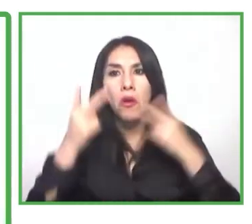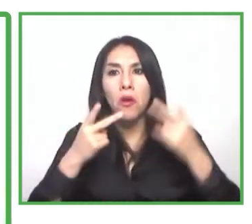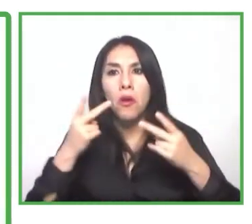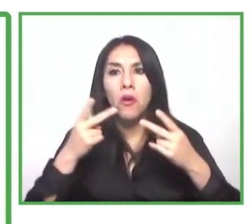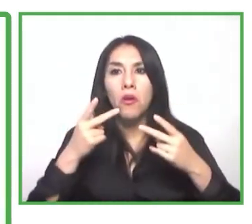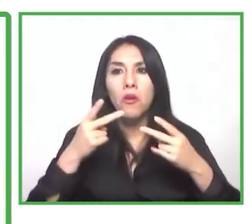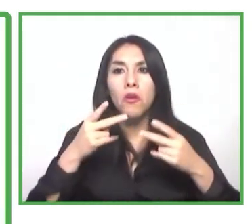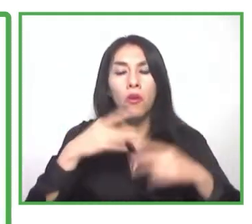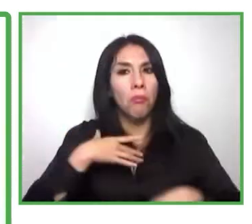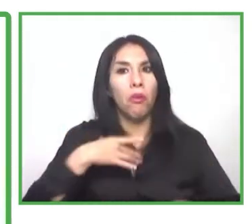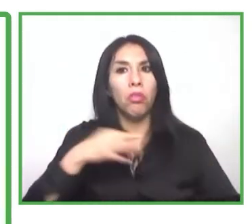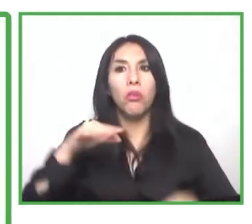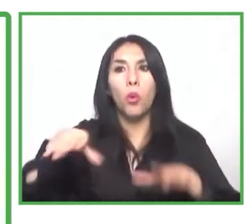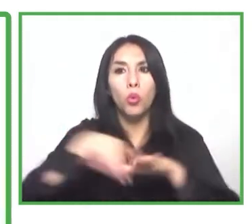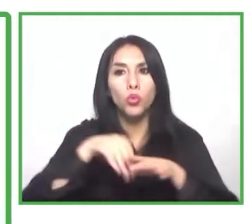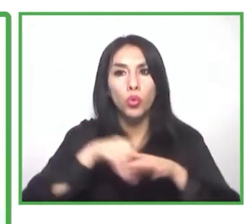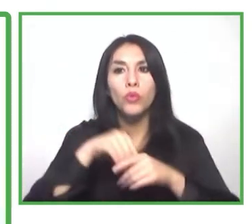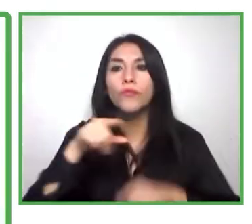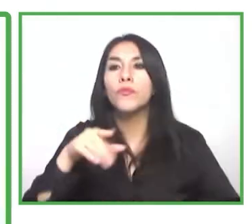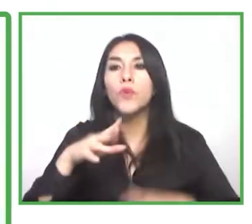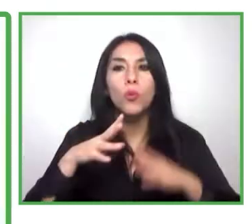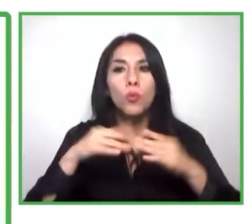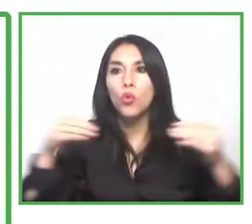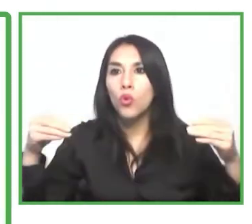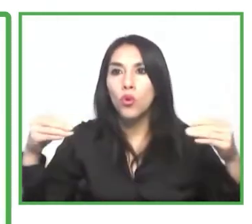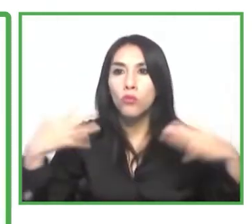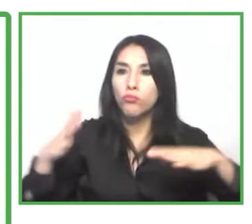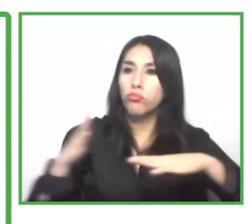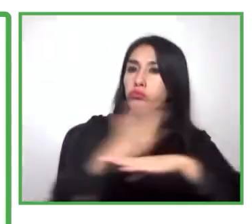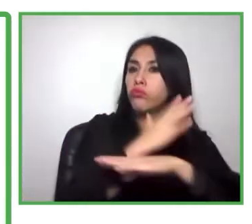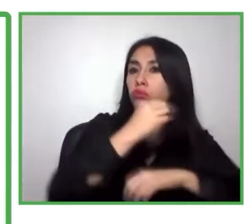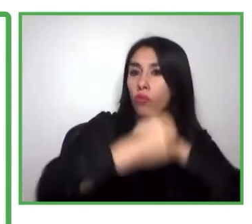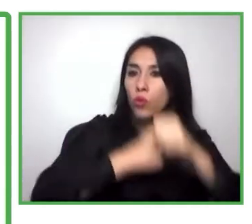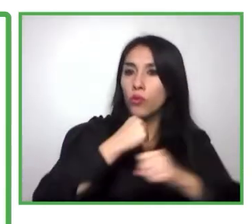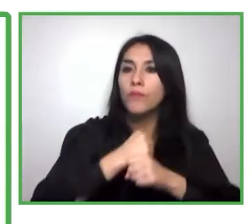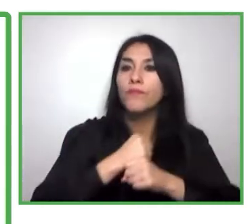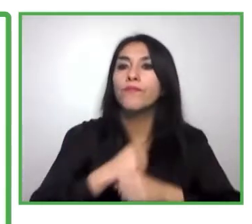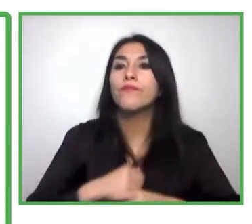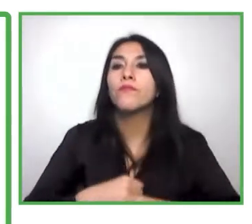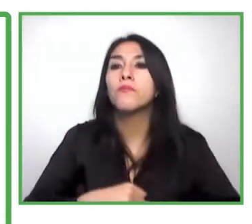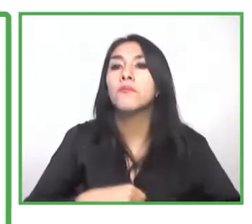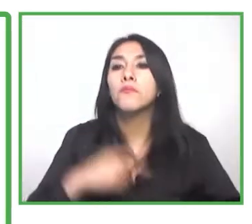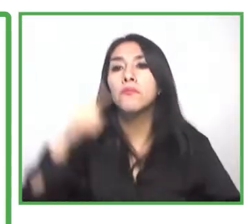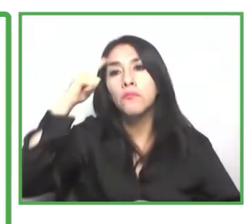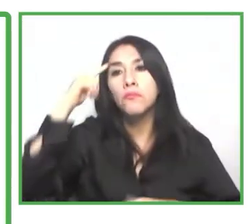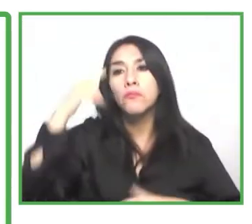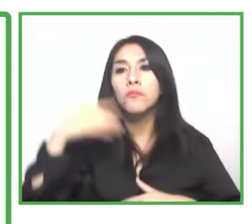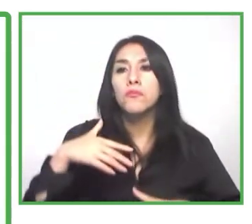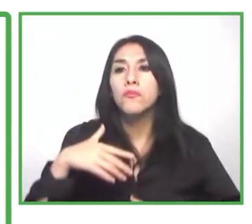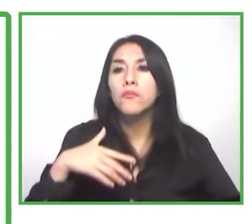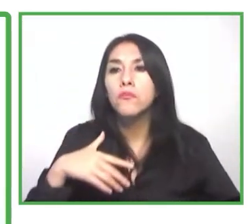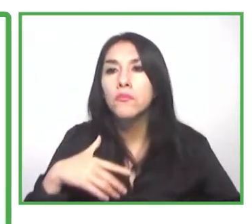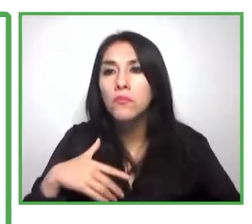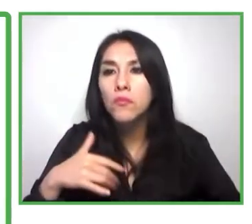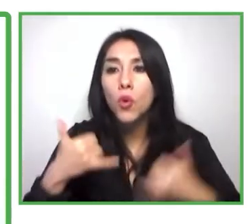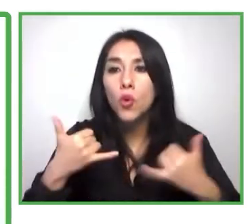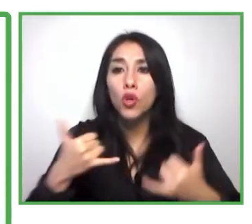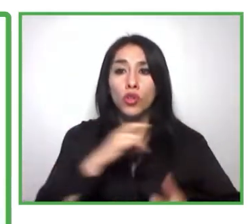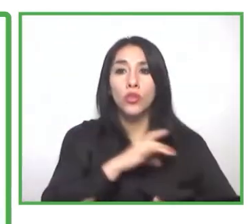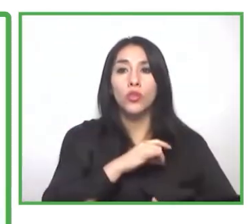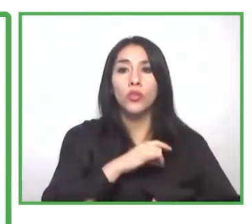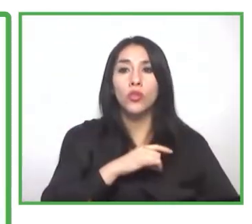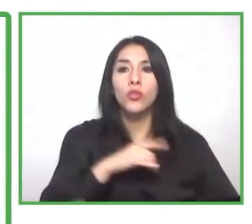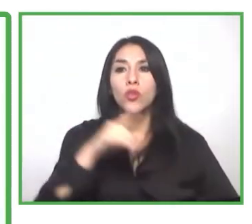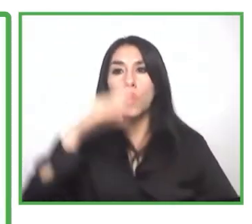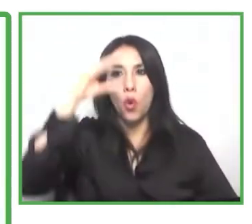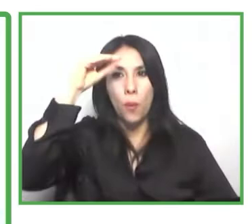lo considero una tremenda iniciativa. Y bueno, desde acá en Chile, conozco a parte del equipo y estamos trabajando en conjunto con Redapis en alguna